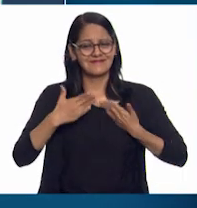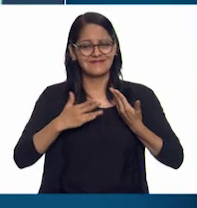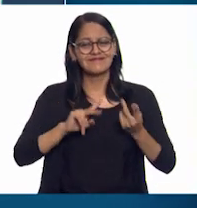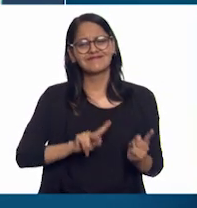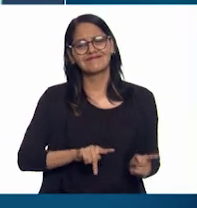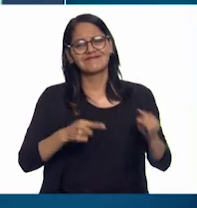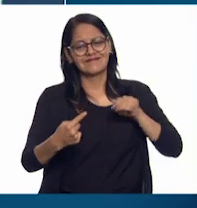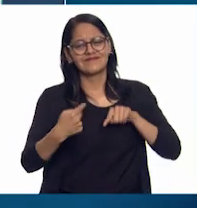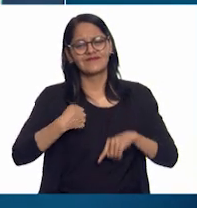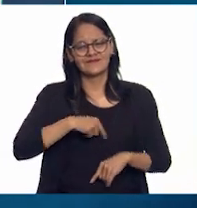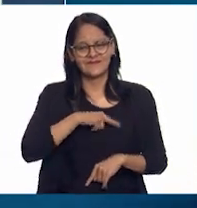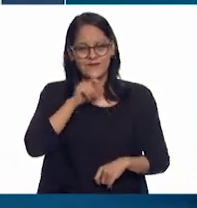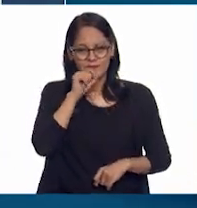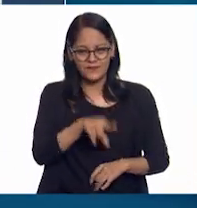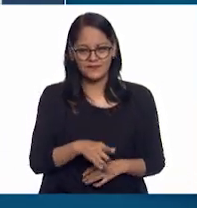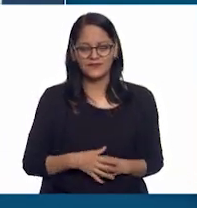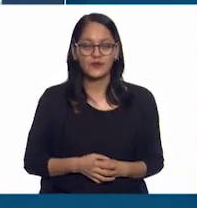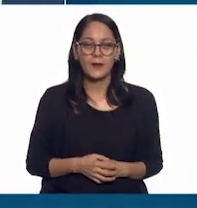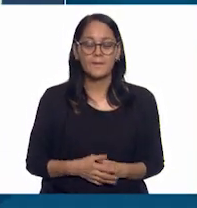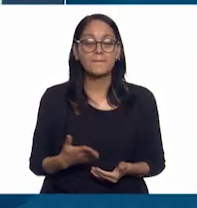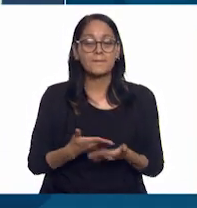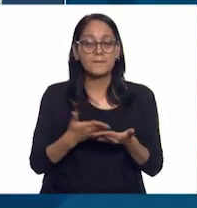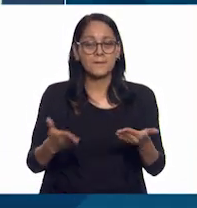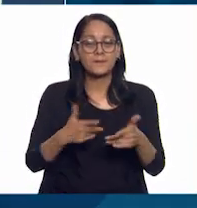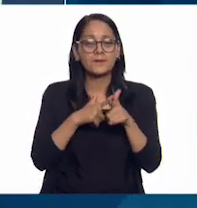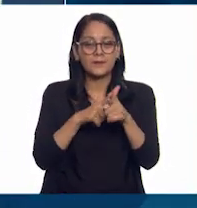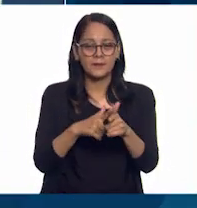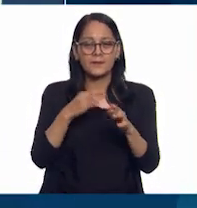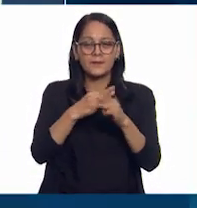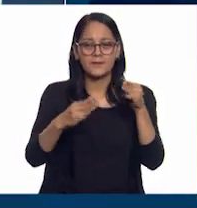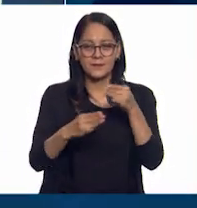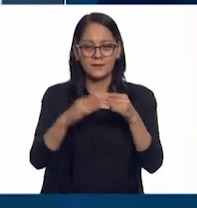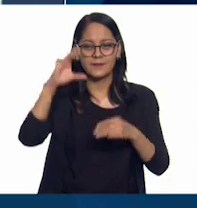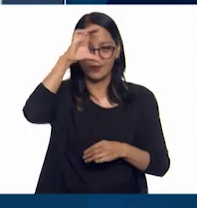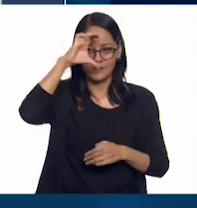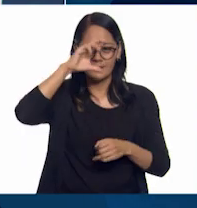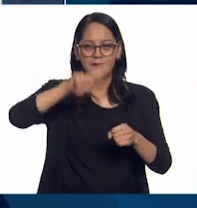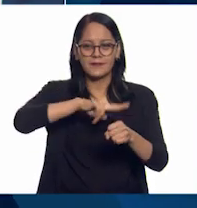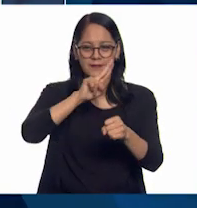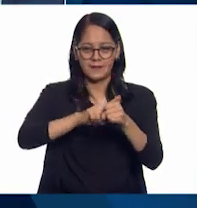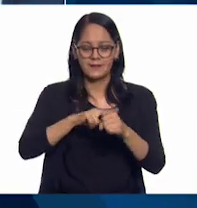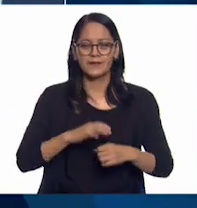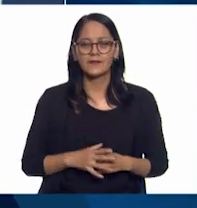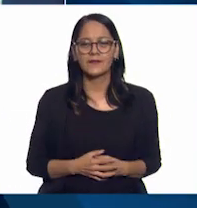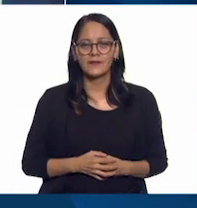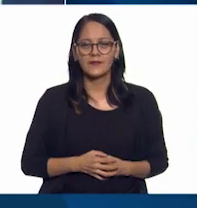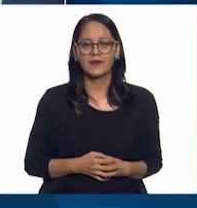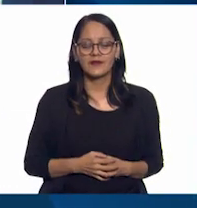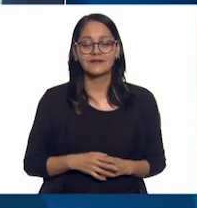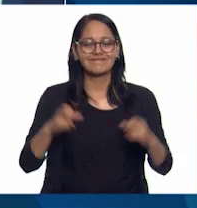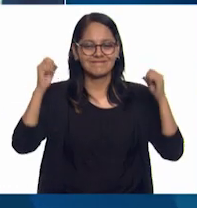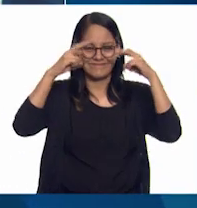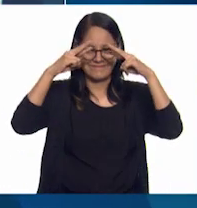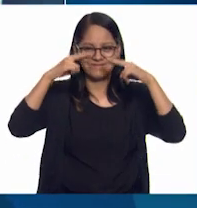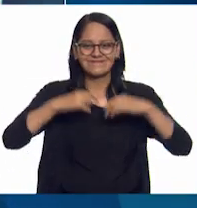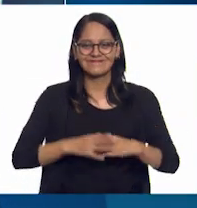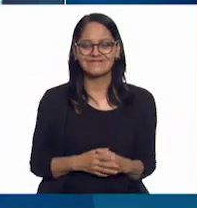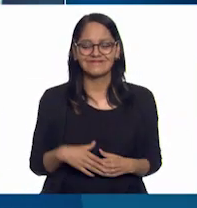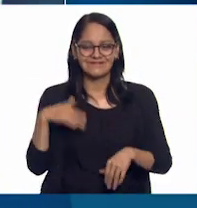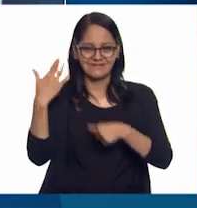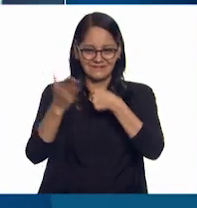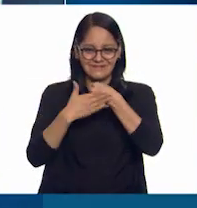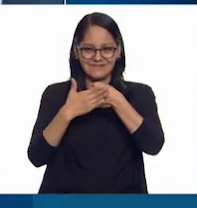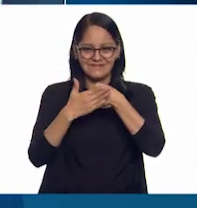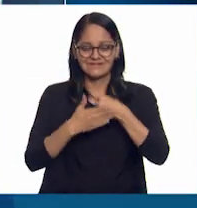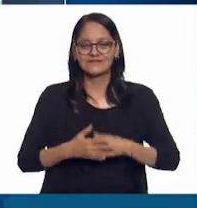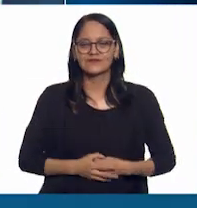tanto como nosotros! A continuación, ciencias naturales. ¡Nos vemos! ¡Hasta la